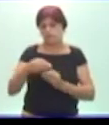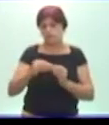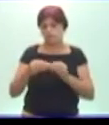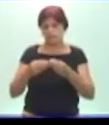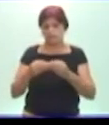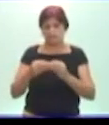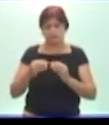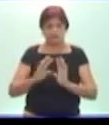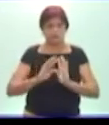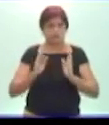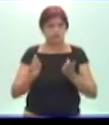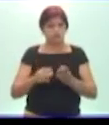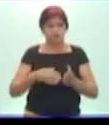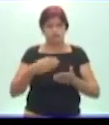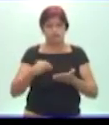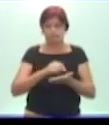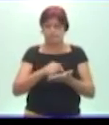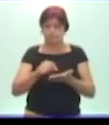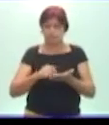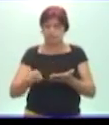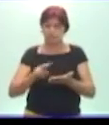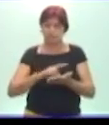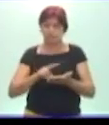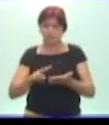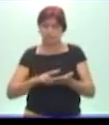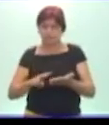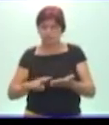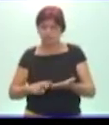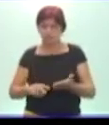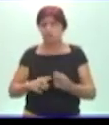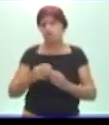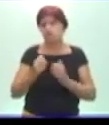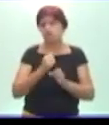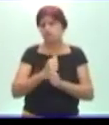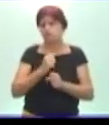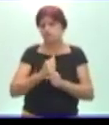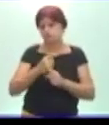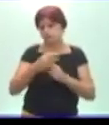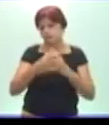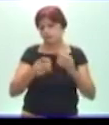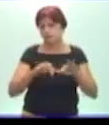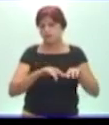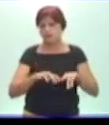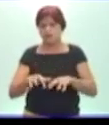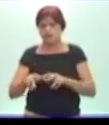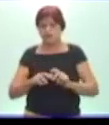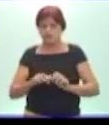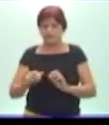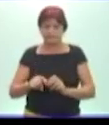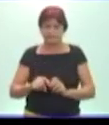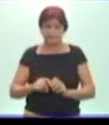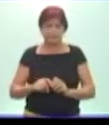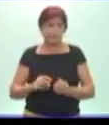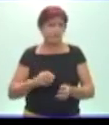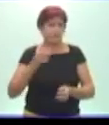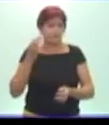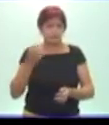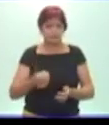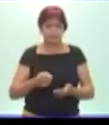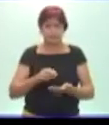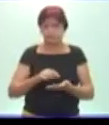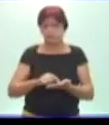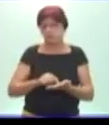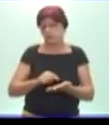de escritura y lectura con otras como juegos de mesa manualidades la práctica del piano y así no mantener tantas horas frente al televisor la